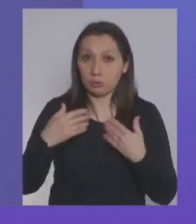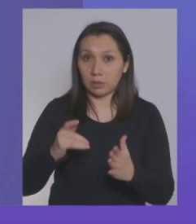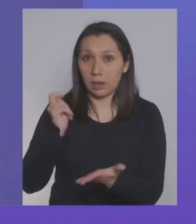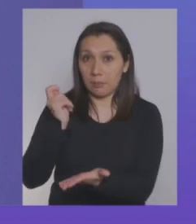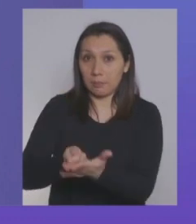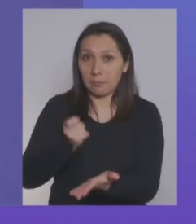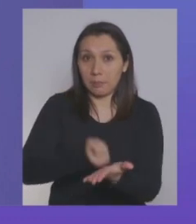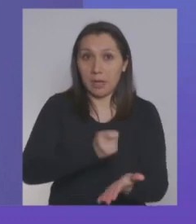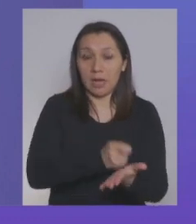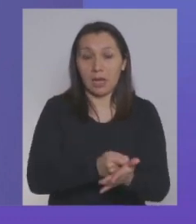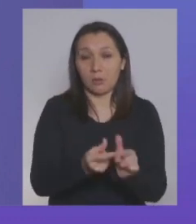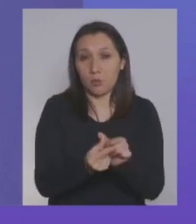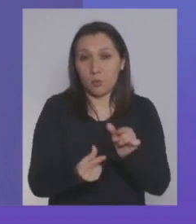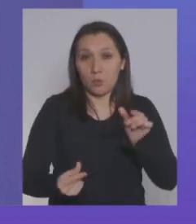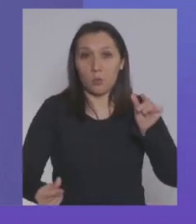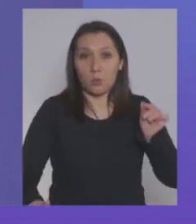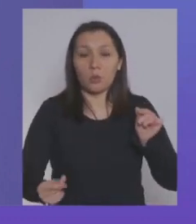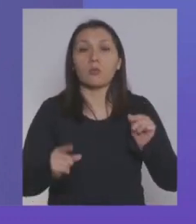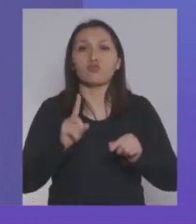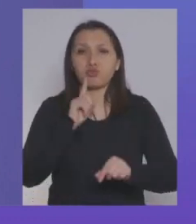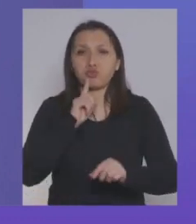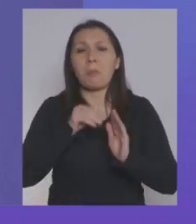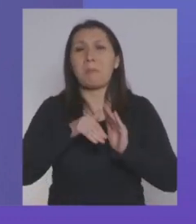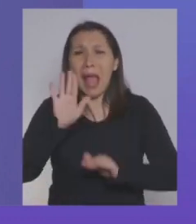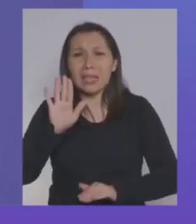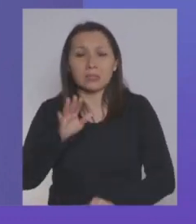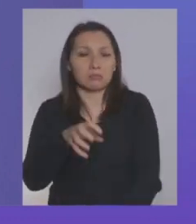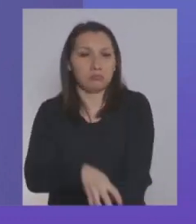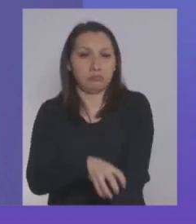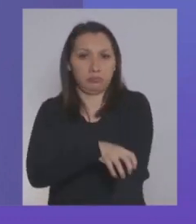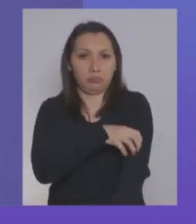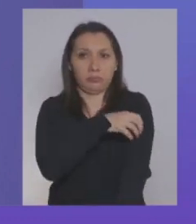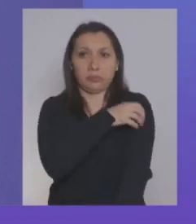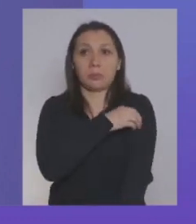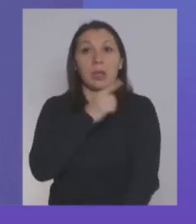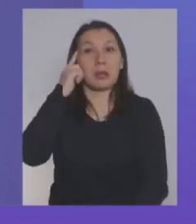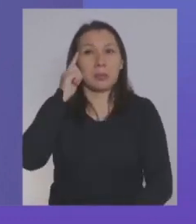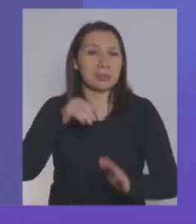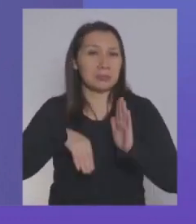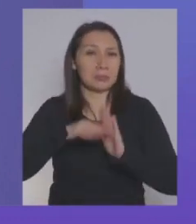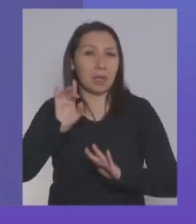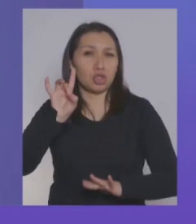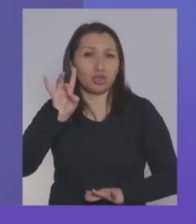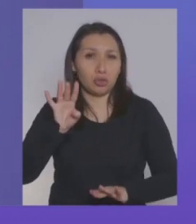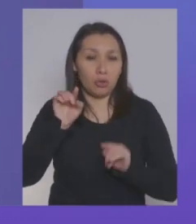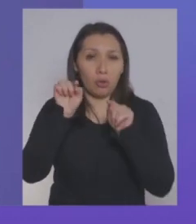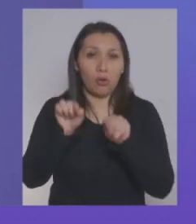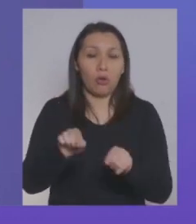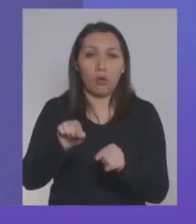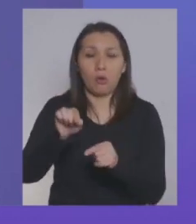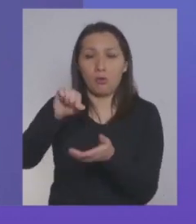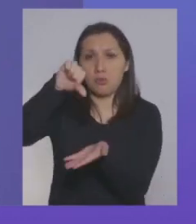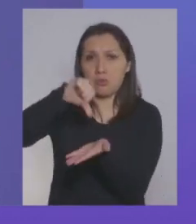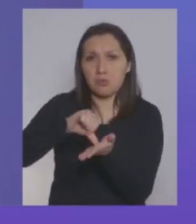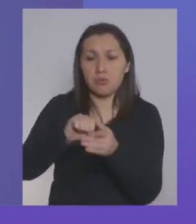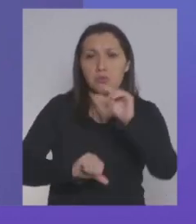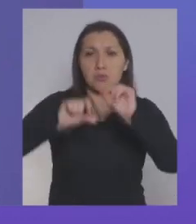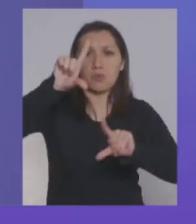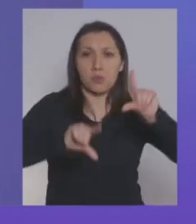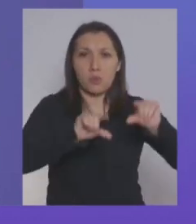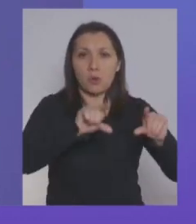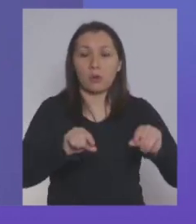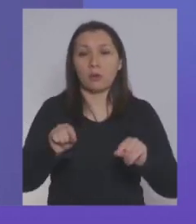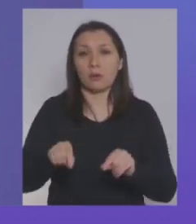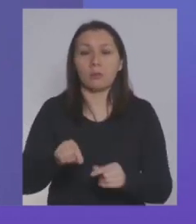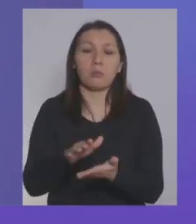a lo largo de Chile están en regiones. Es decir, no se concentra desproporcionadamente en la